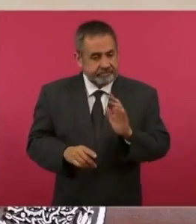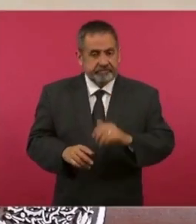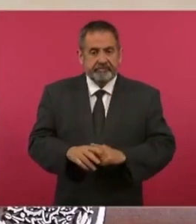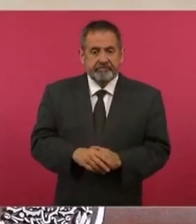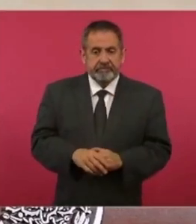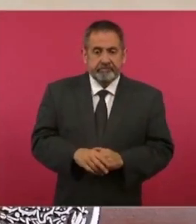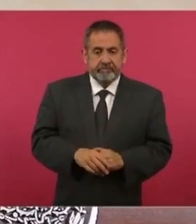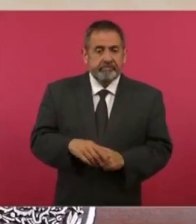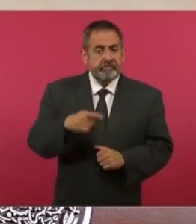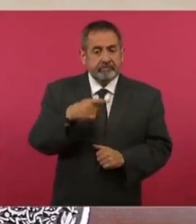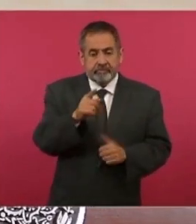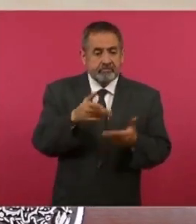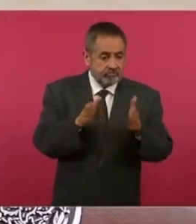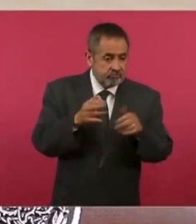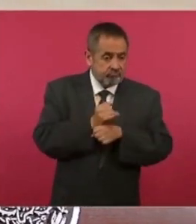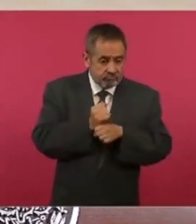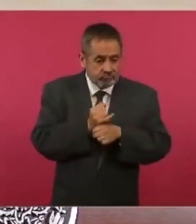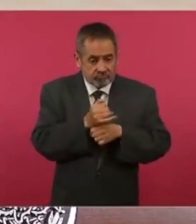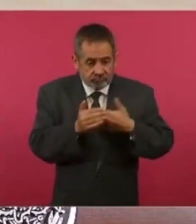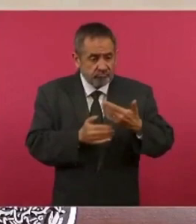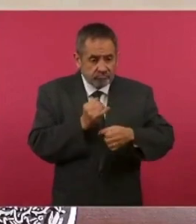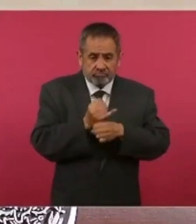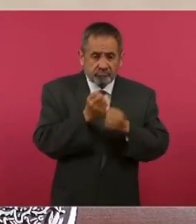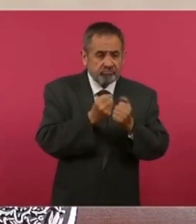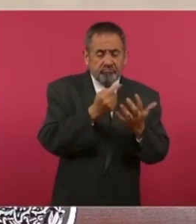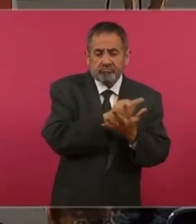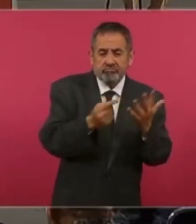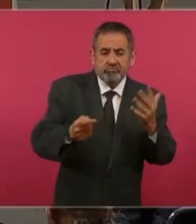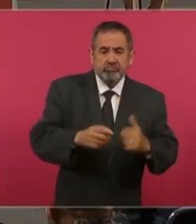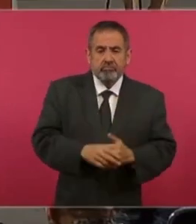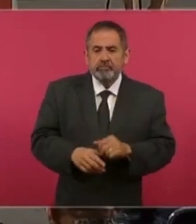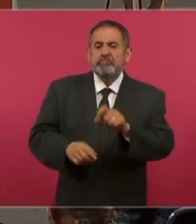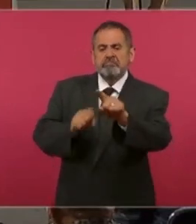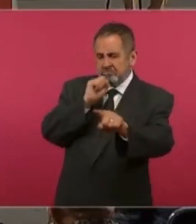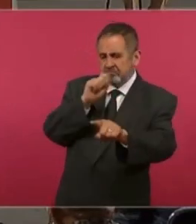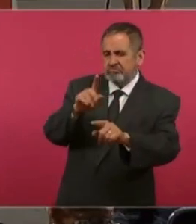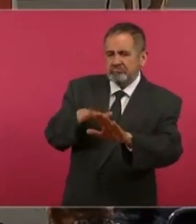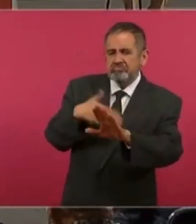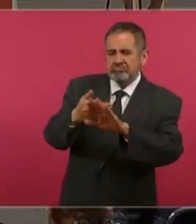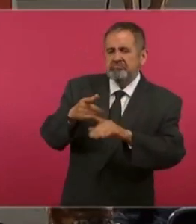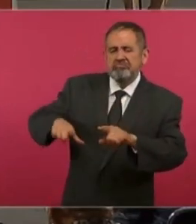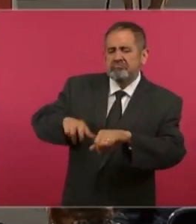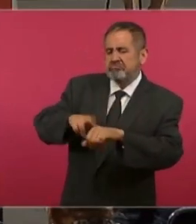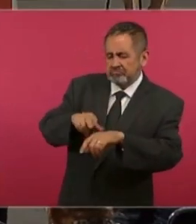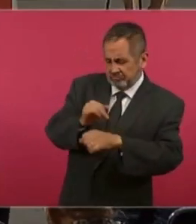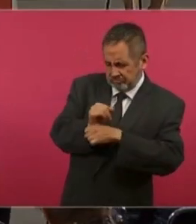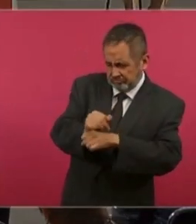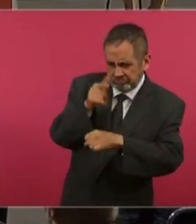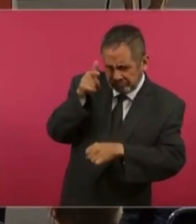abiertas investigaciones. También el gobernador, ¿no? Sí, por